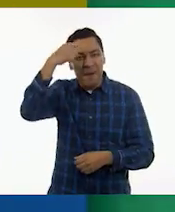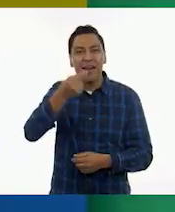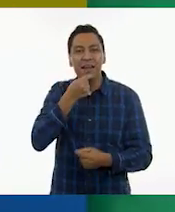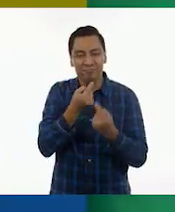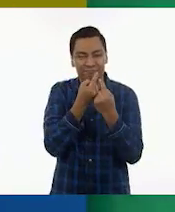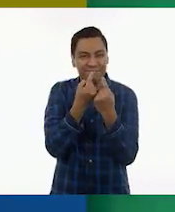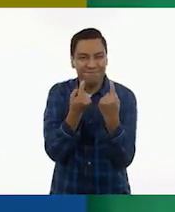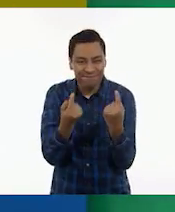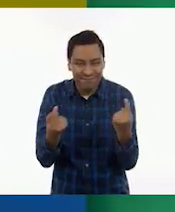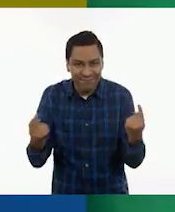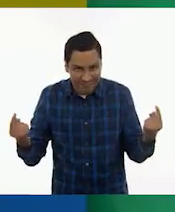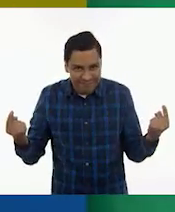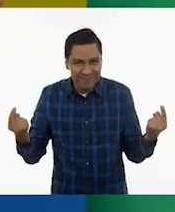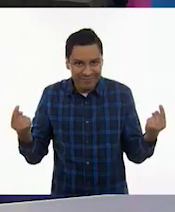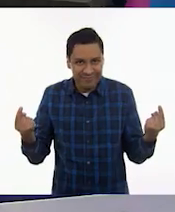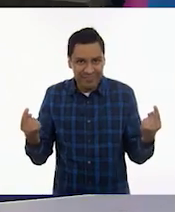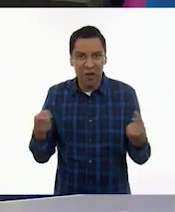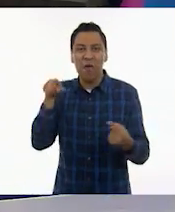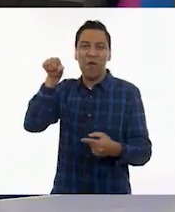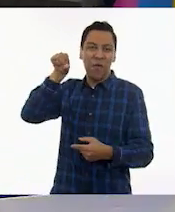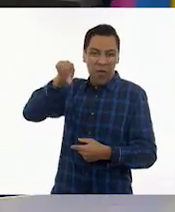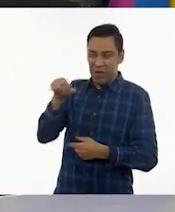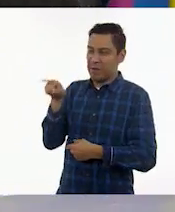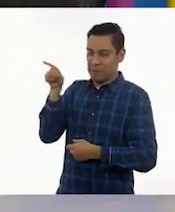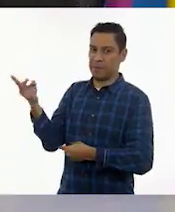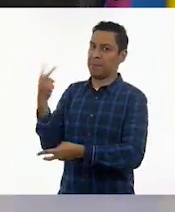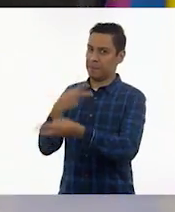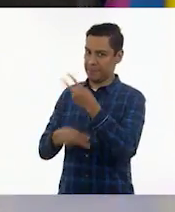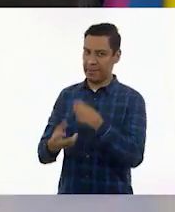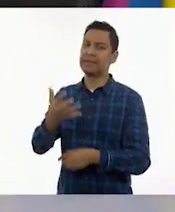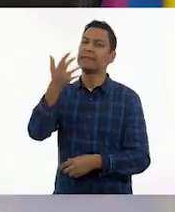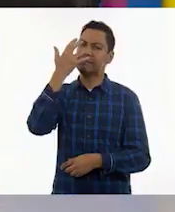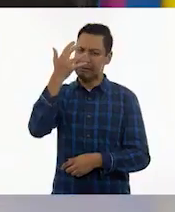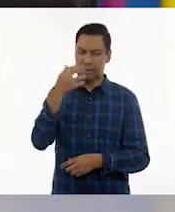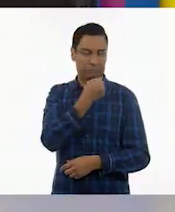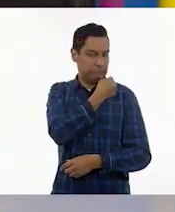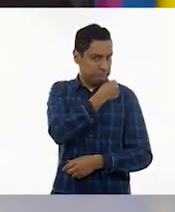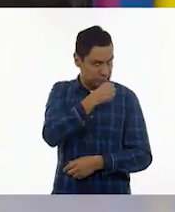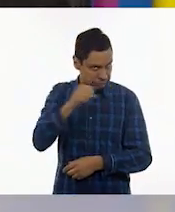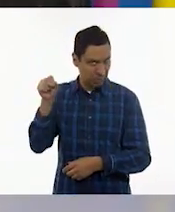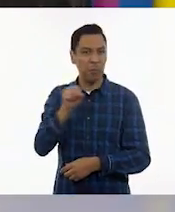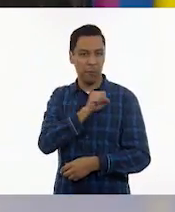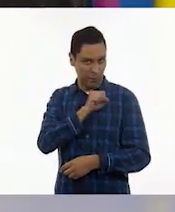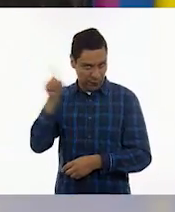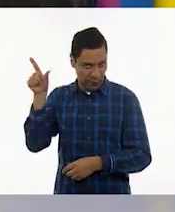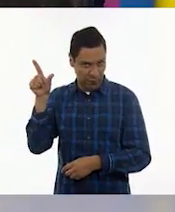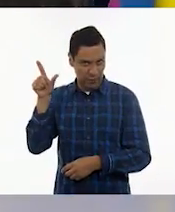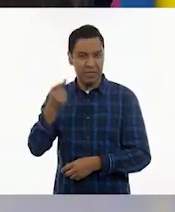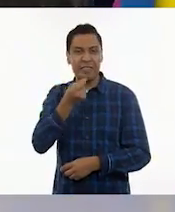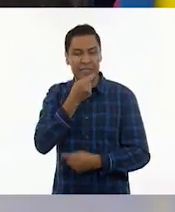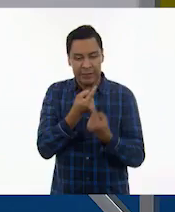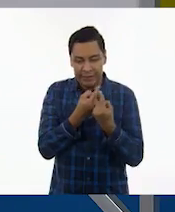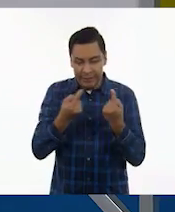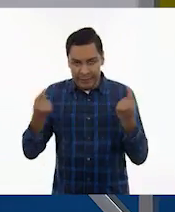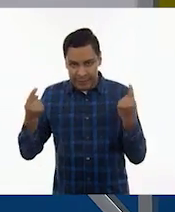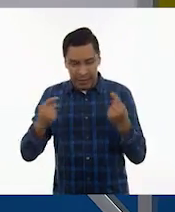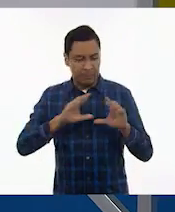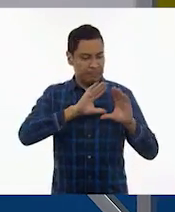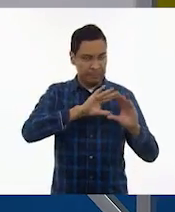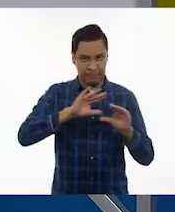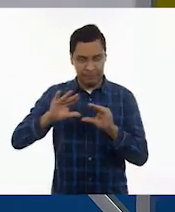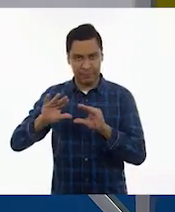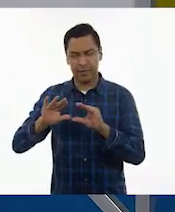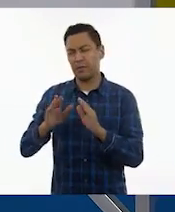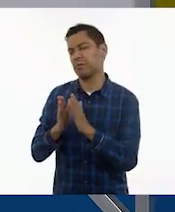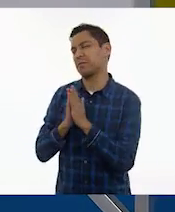la tenemos hoy aquí, porque trabaja con mucha seriedad y con mucho profesionalismo para toda la niñez. Y queremos que nos cuente un